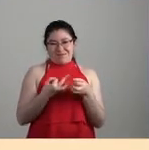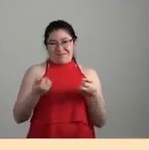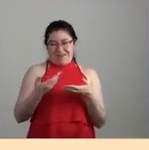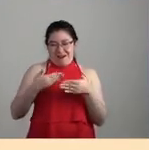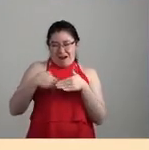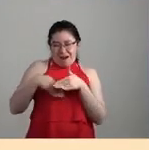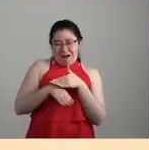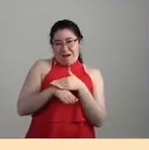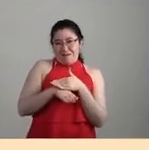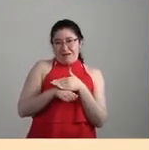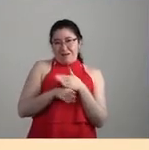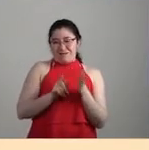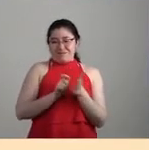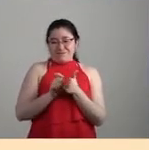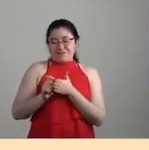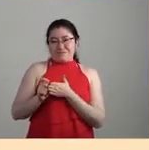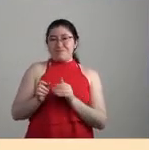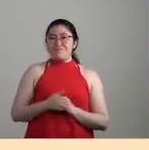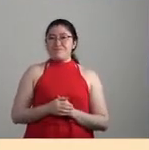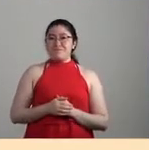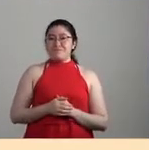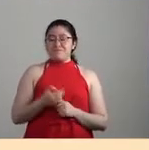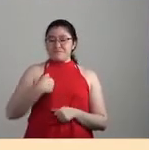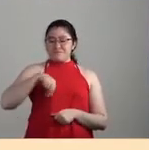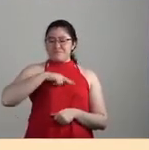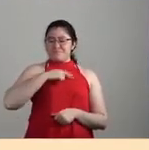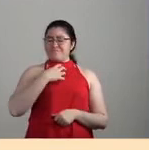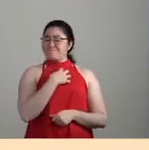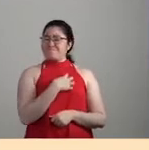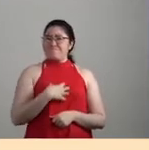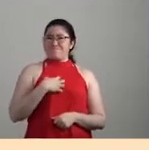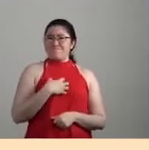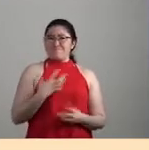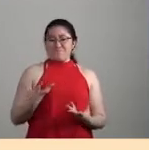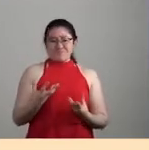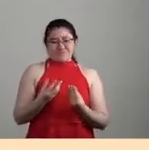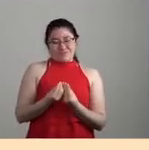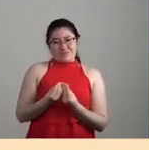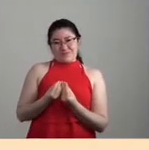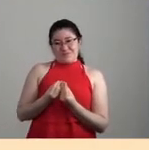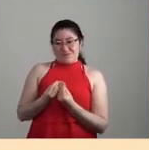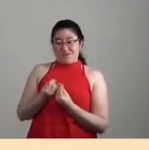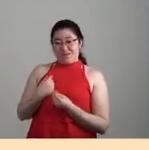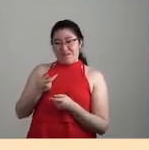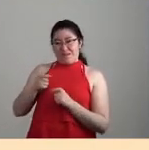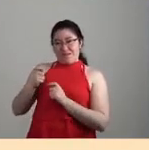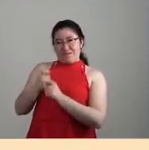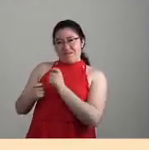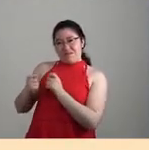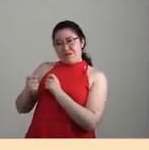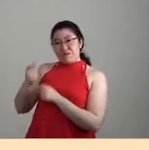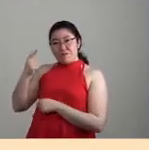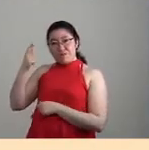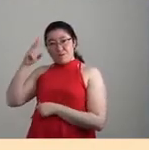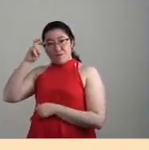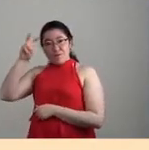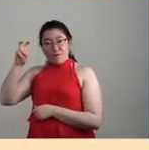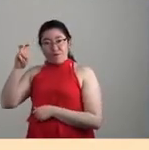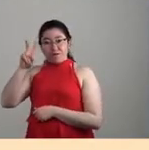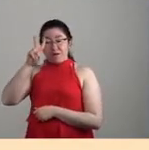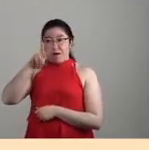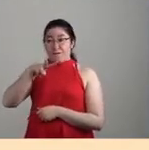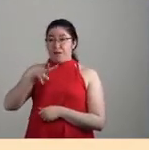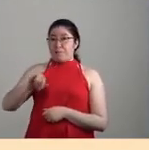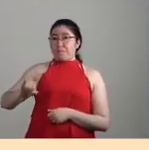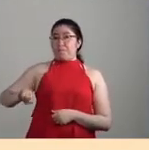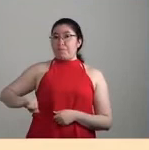contentas porque creemos que este libro, junto con el de Traficantes de Sueños, pues es un aporte interesante a